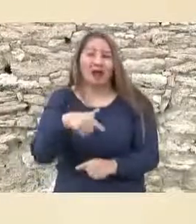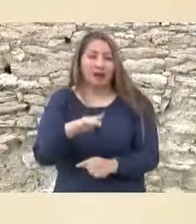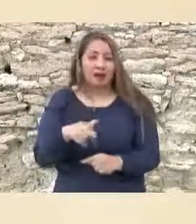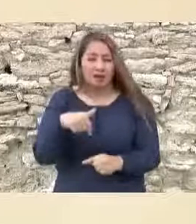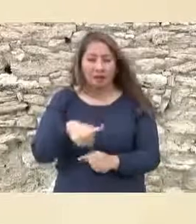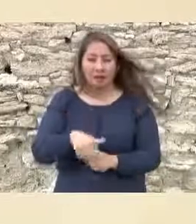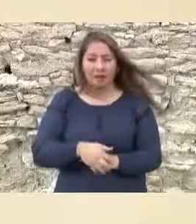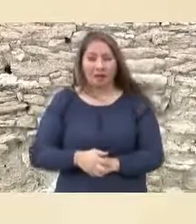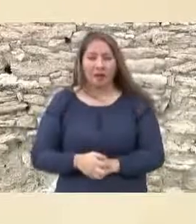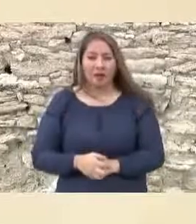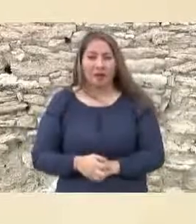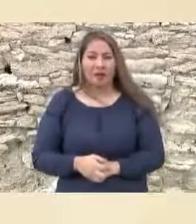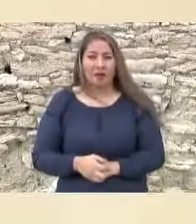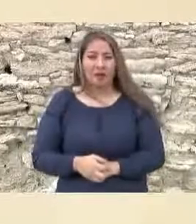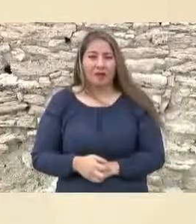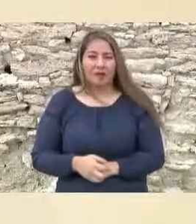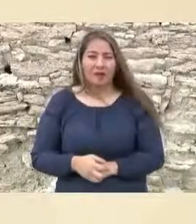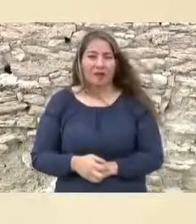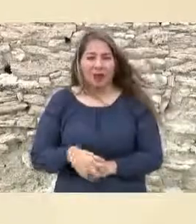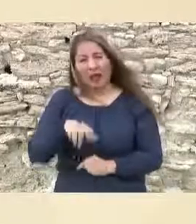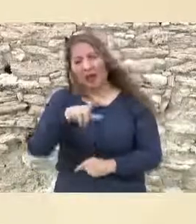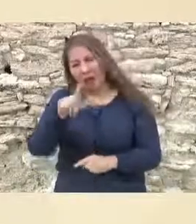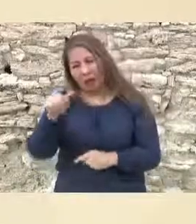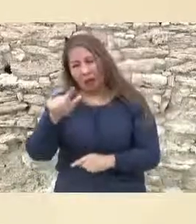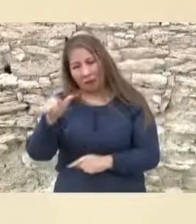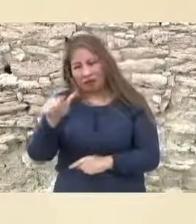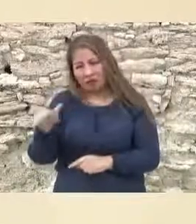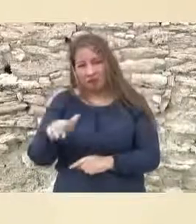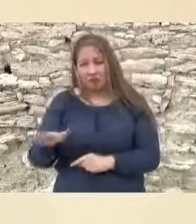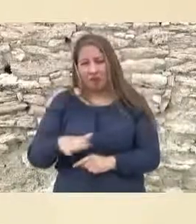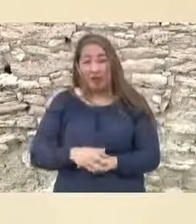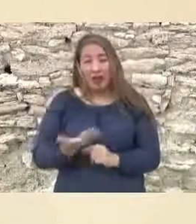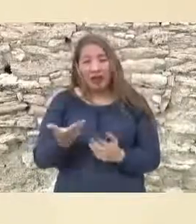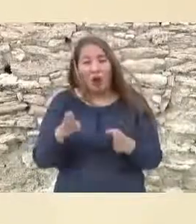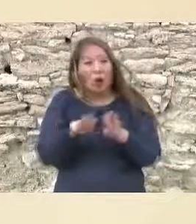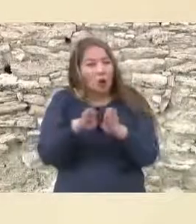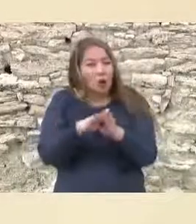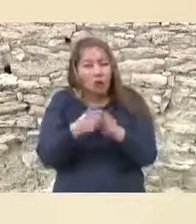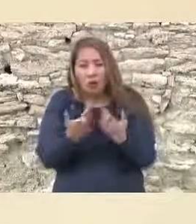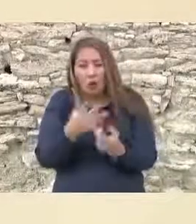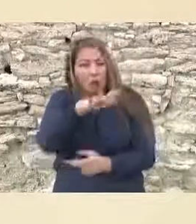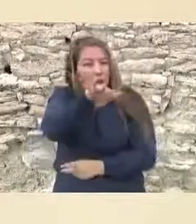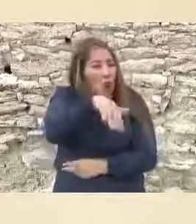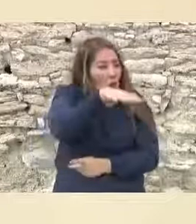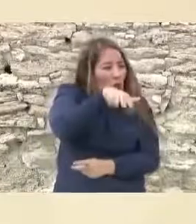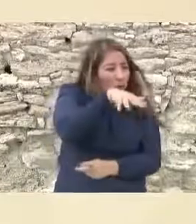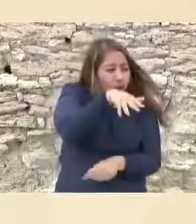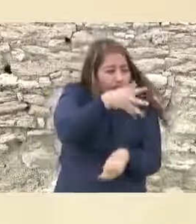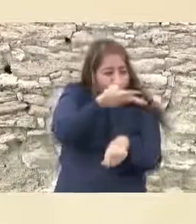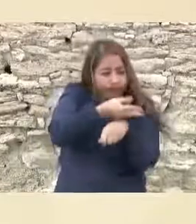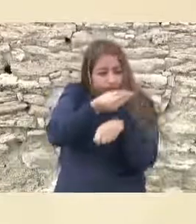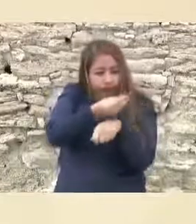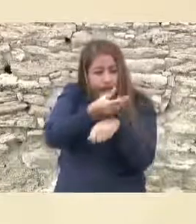otras instituciones para corregir el rumbo y buscar las mejores alternativas para el desarrollo de Cuatro